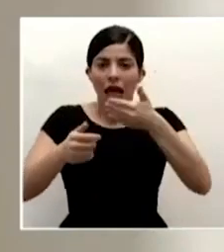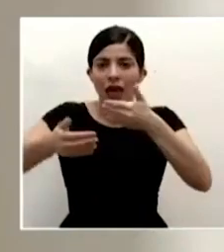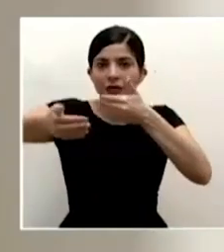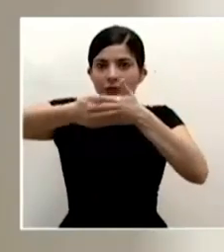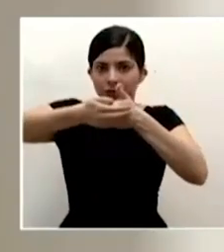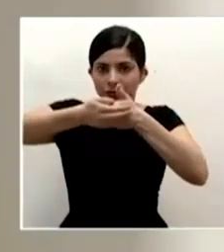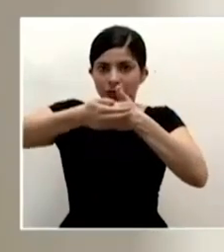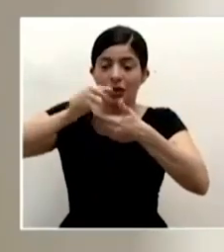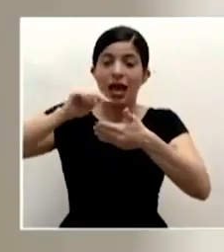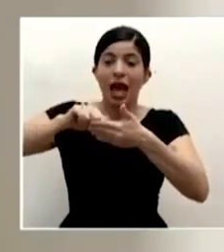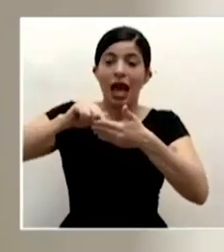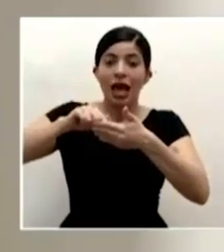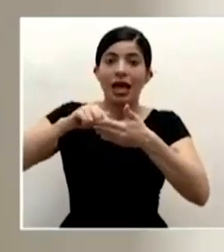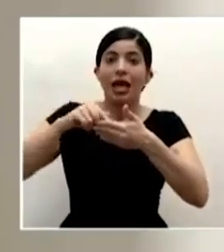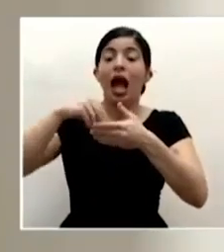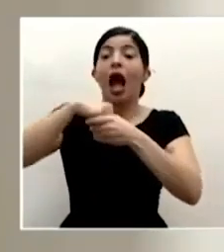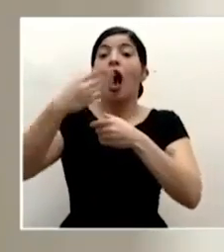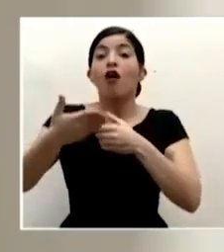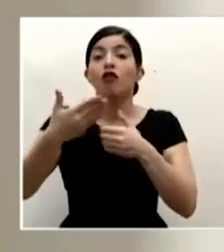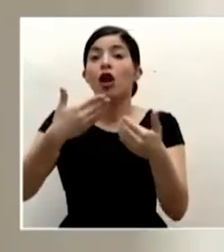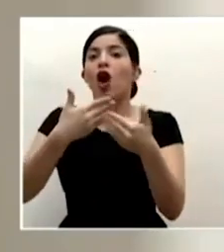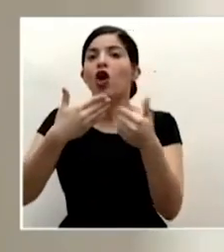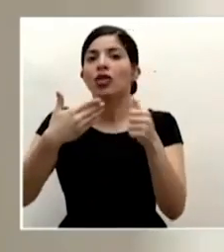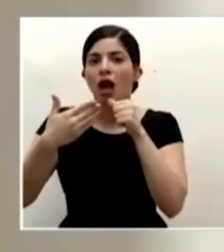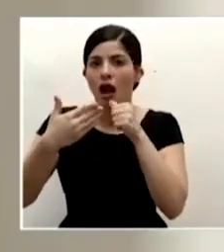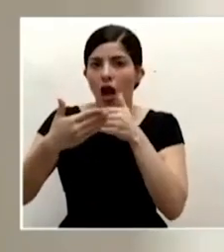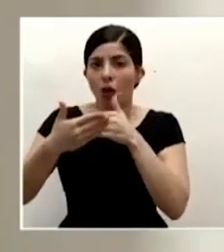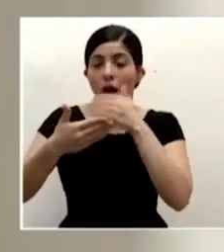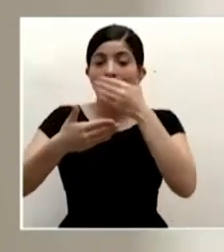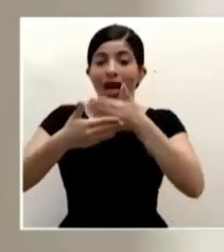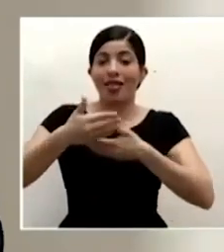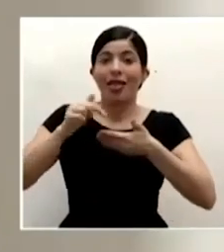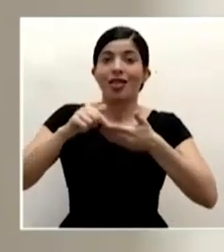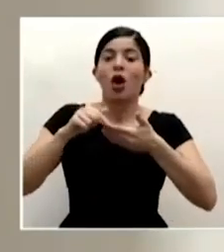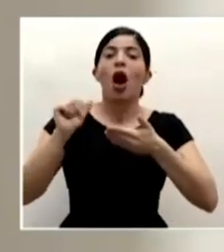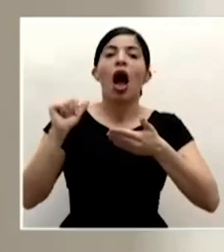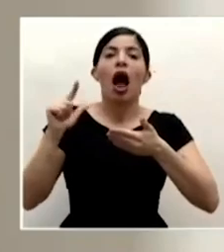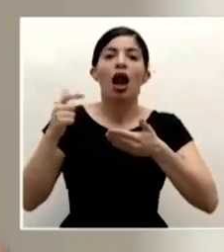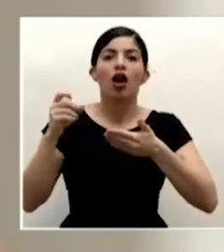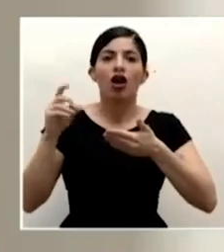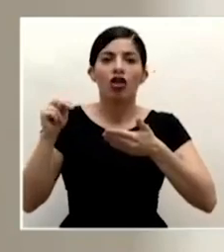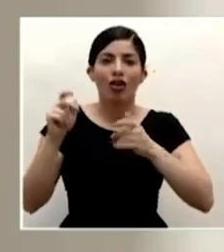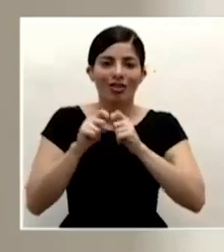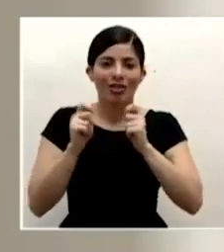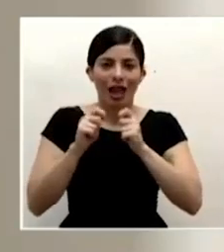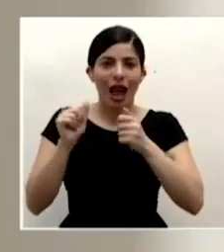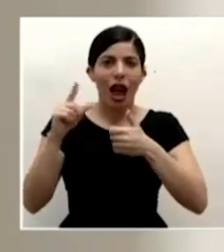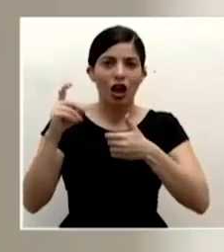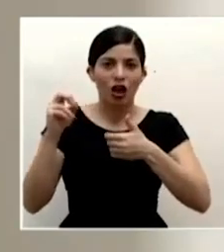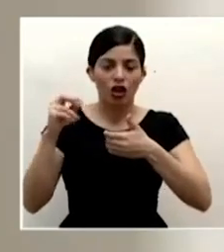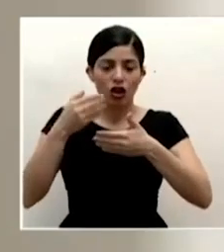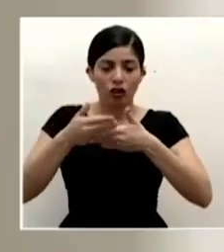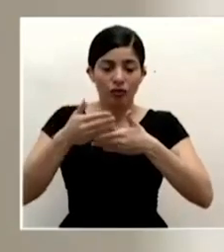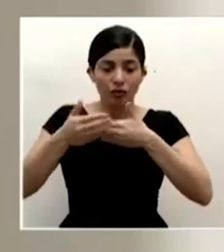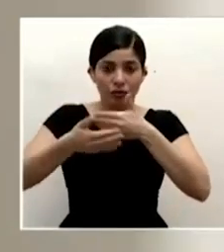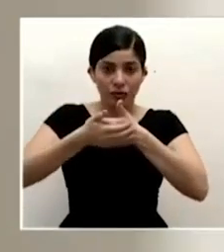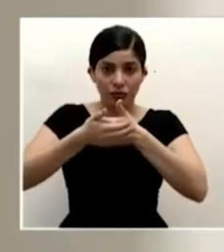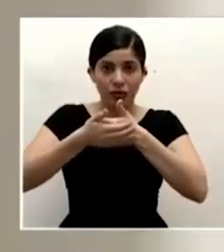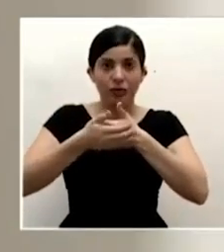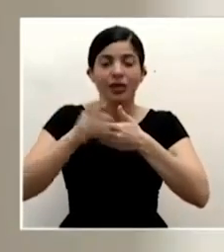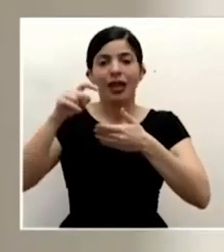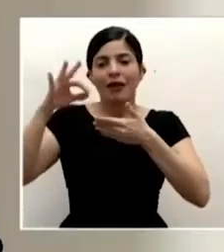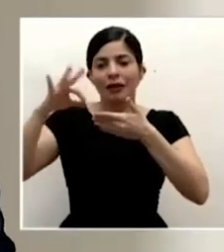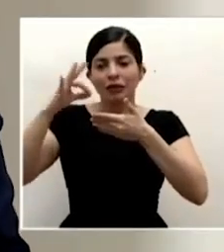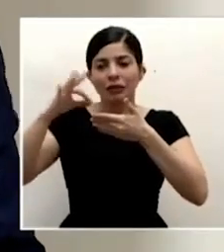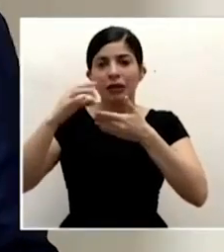del antifluido la parte externa la parte interna el algodón y con el elástico obviamente se ocuparía aguja hilo y las